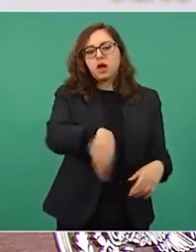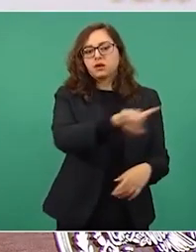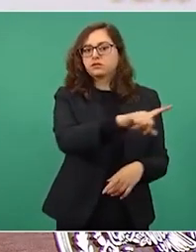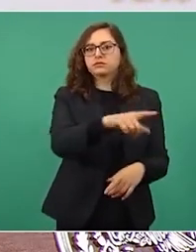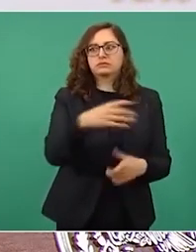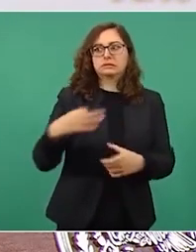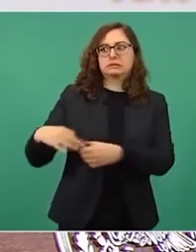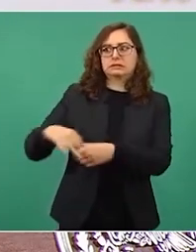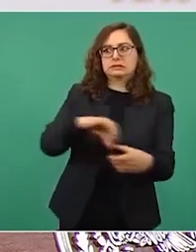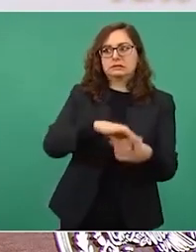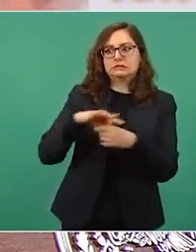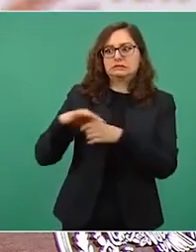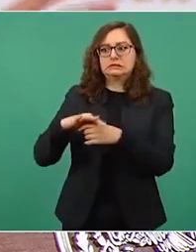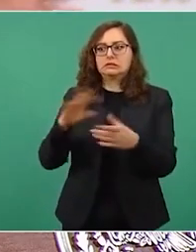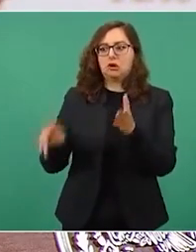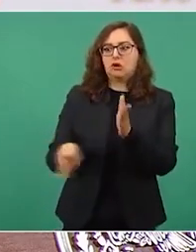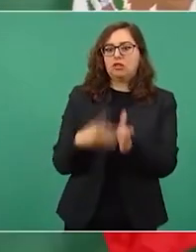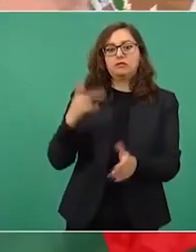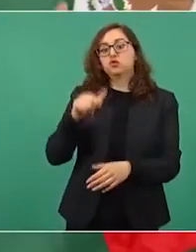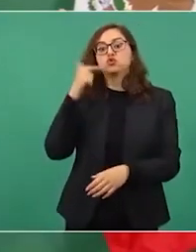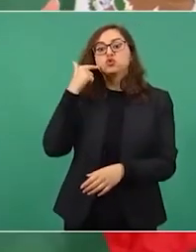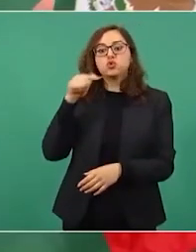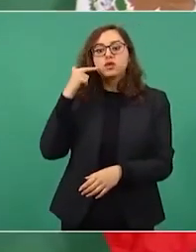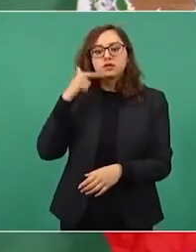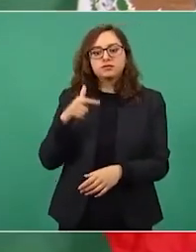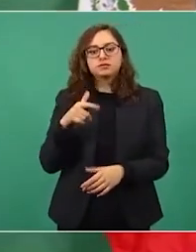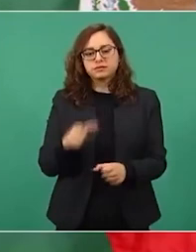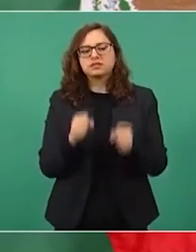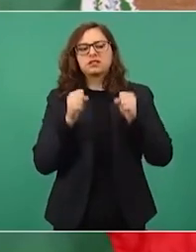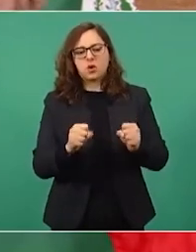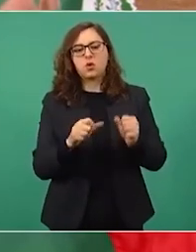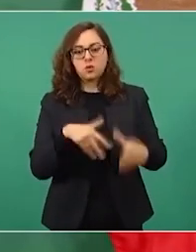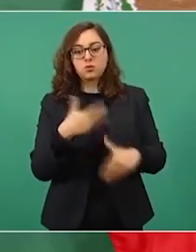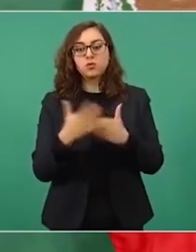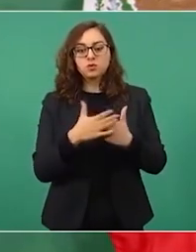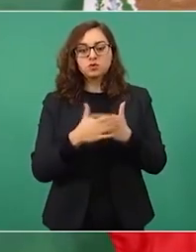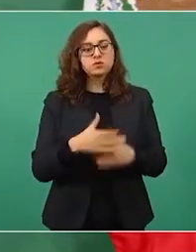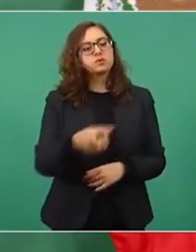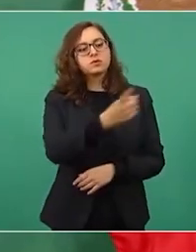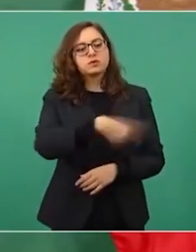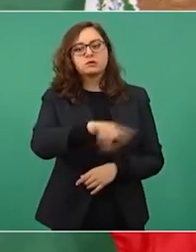quieren ninguna de esas van a llamar a no votar imagínense